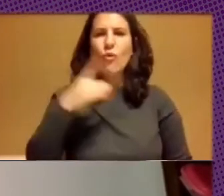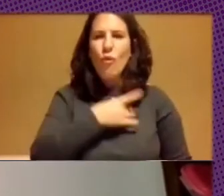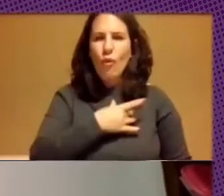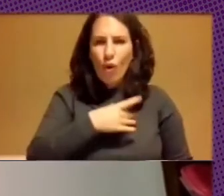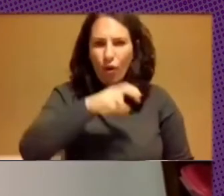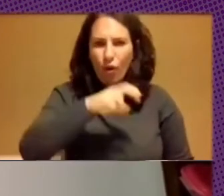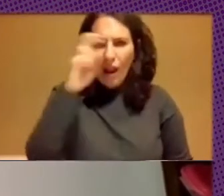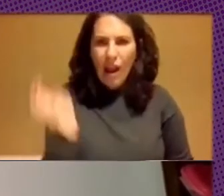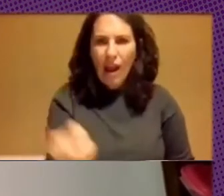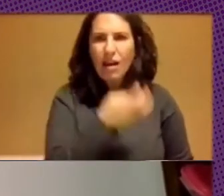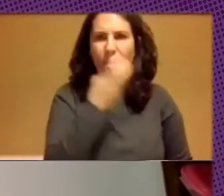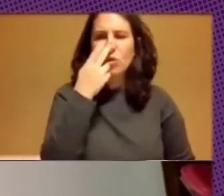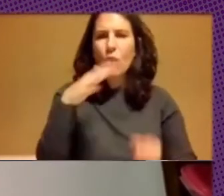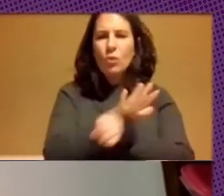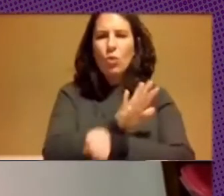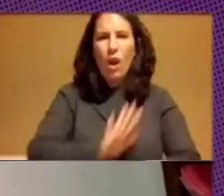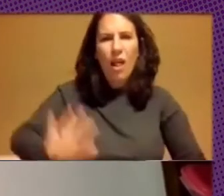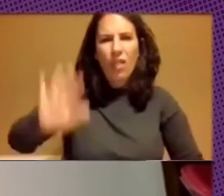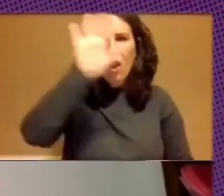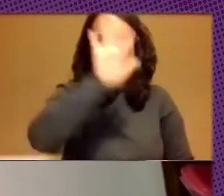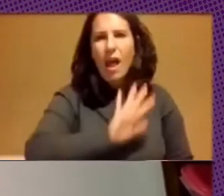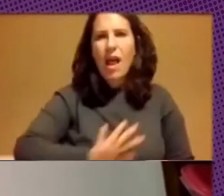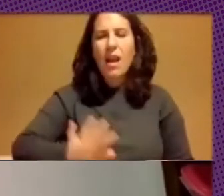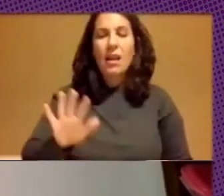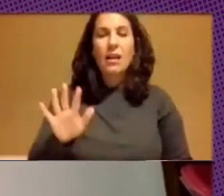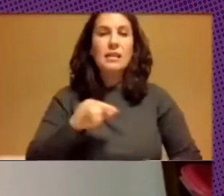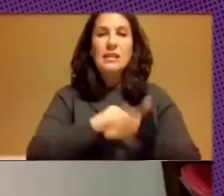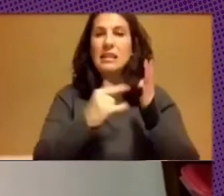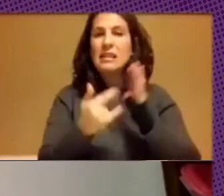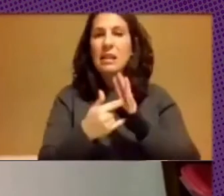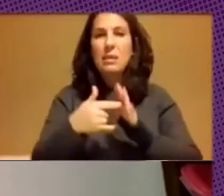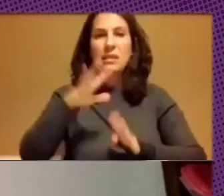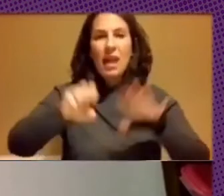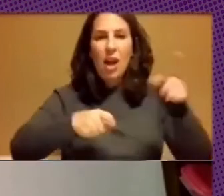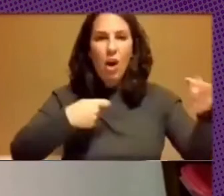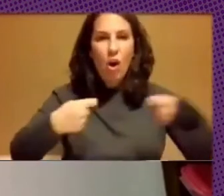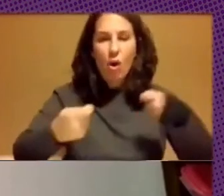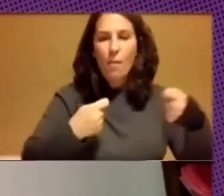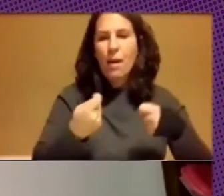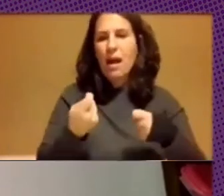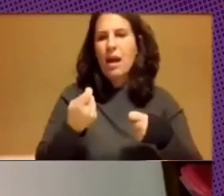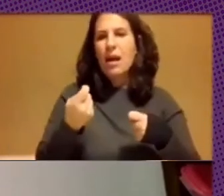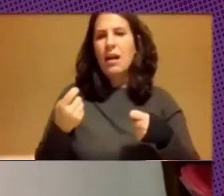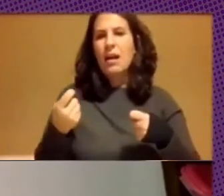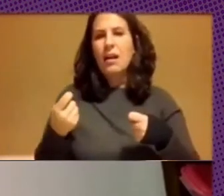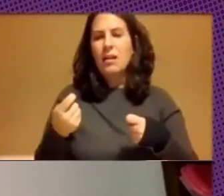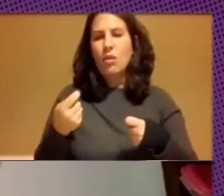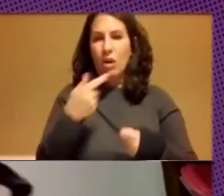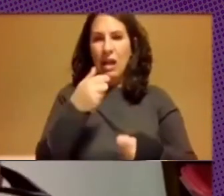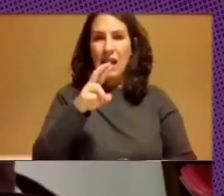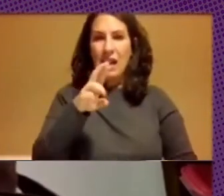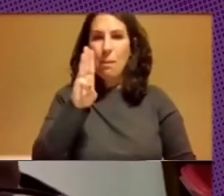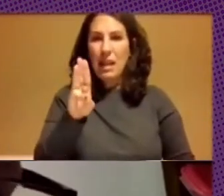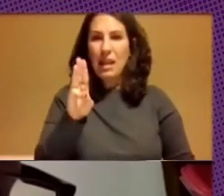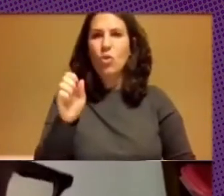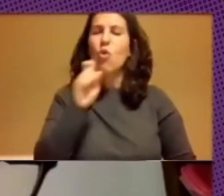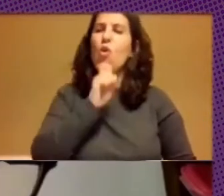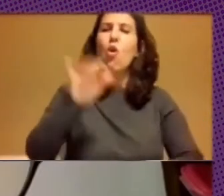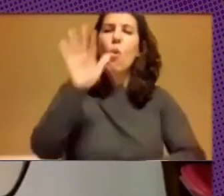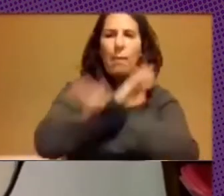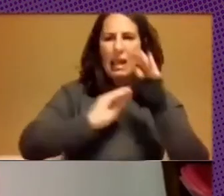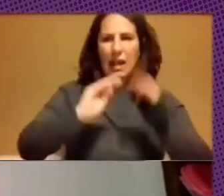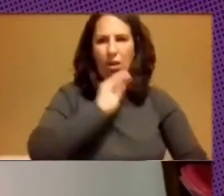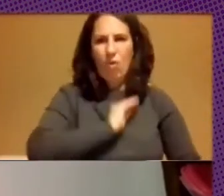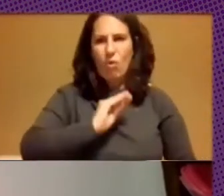con cobertura nacional, en fin. Los sistemas de compras, de abastecimiento, y todo lo que involucra un GRP son bastante complejos. Bueno,